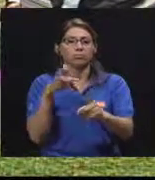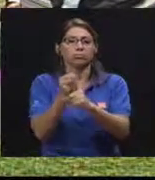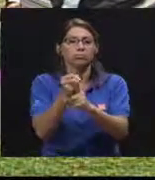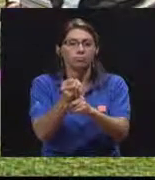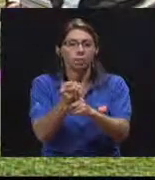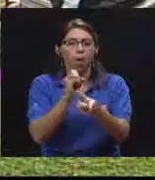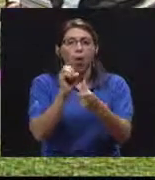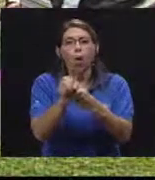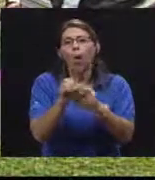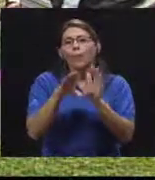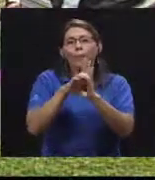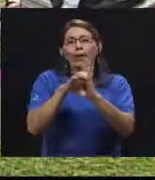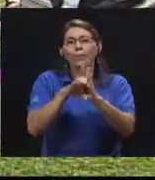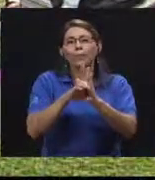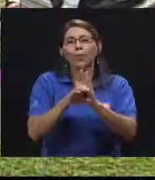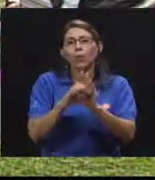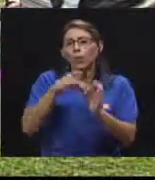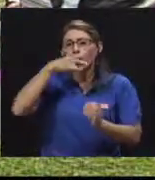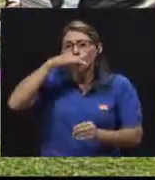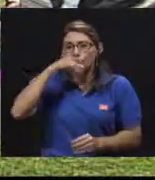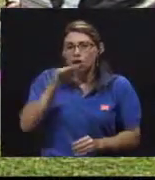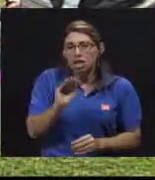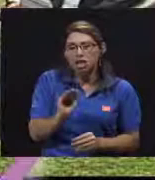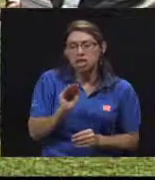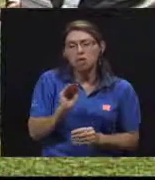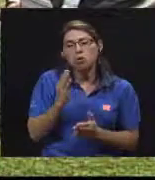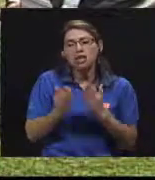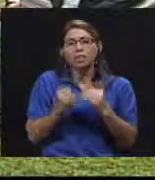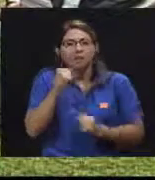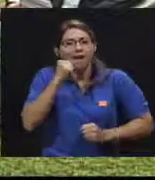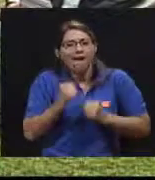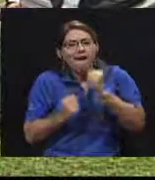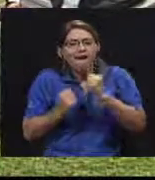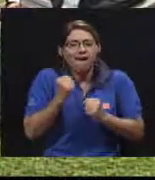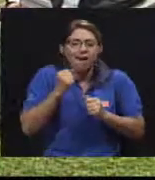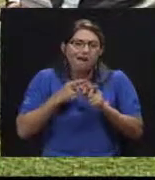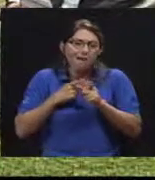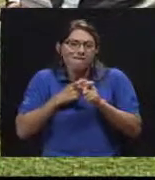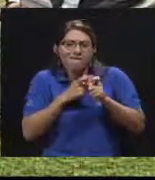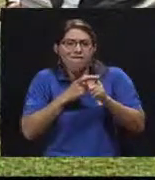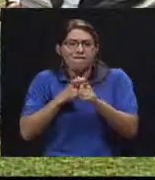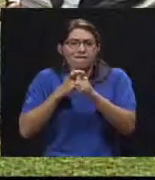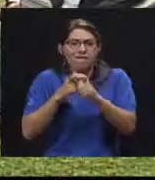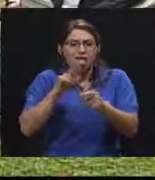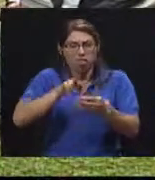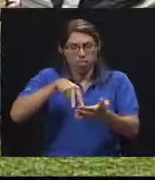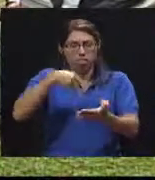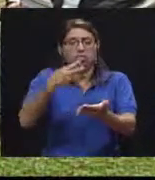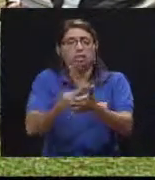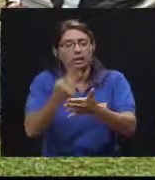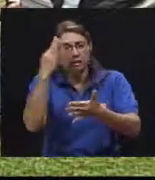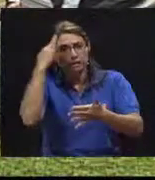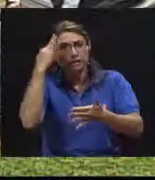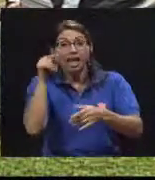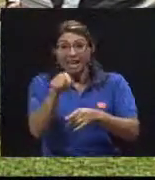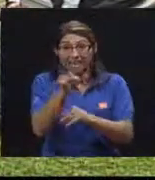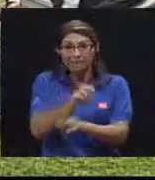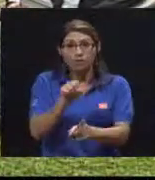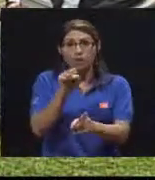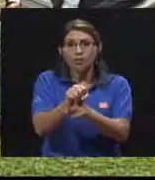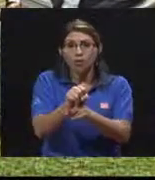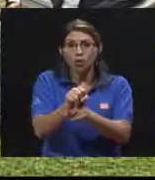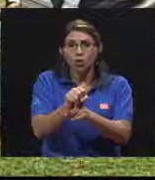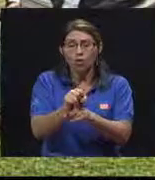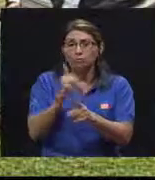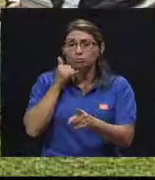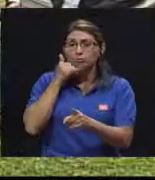un accidente de un niño que probablemente estaba corriendo en su barrio y tropezó y se golpeó, todo ese tipo de